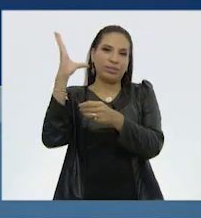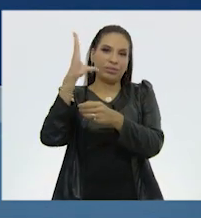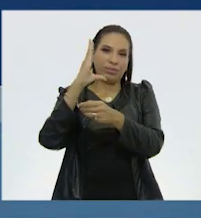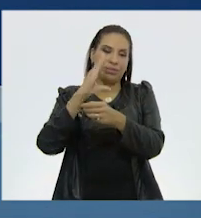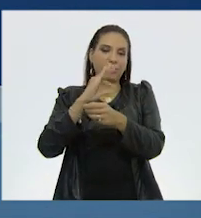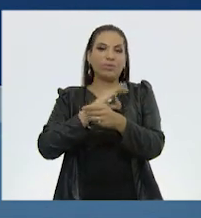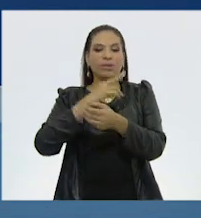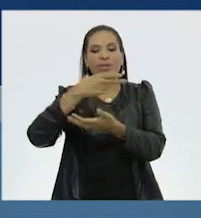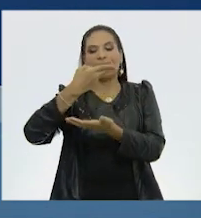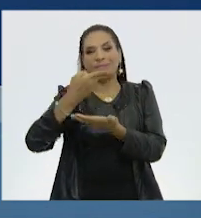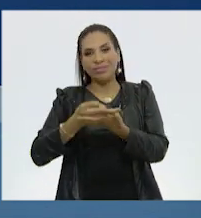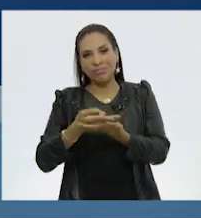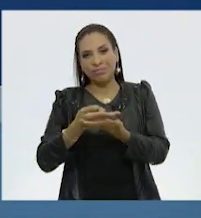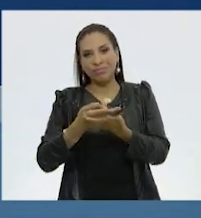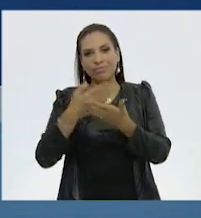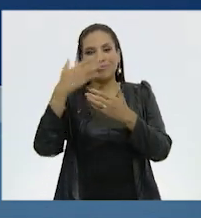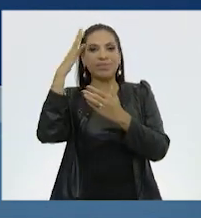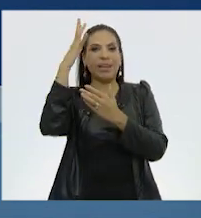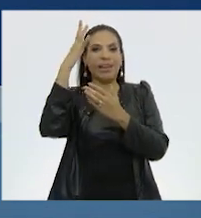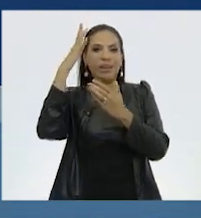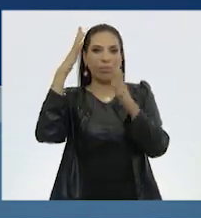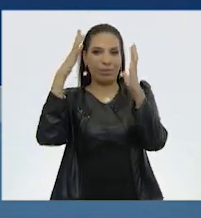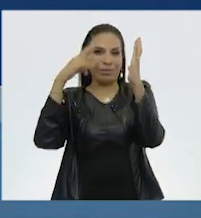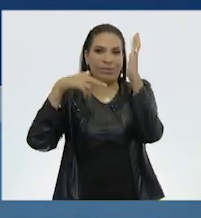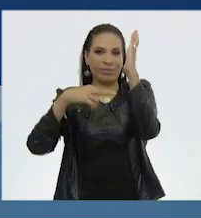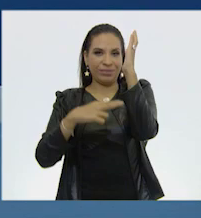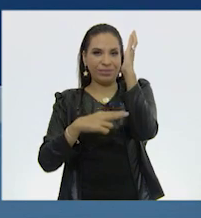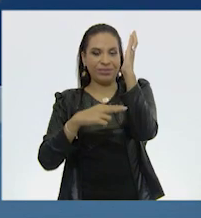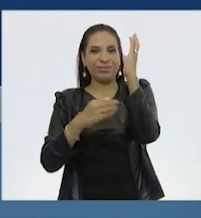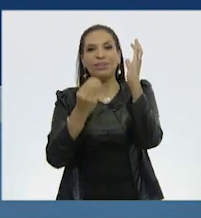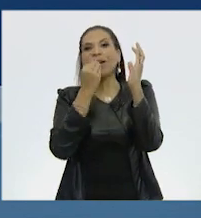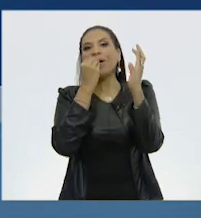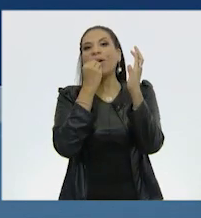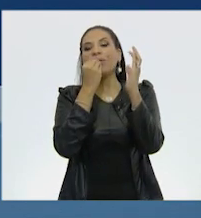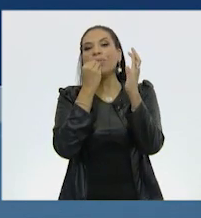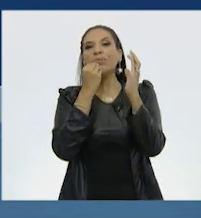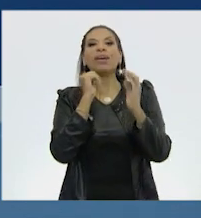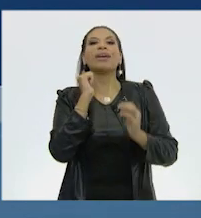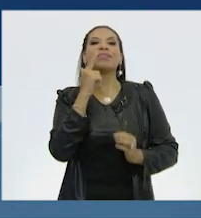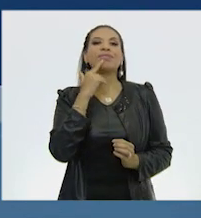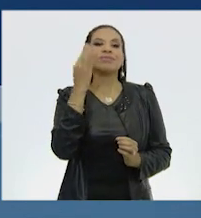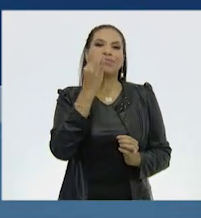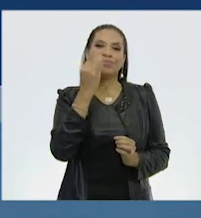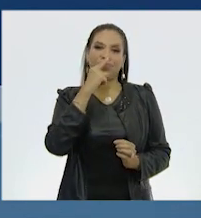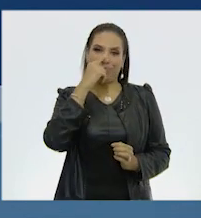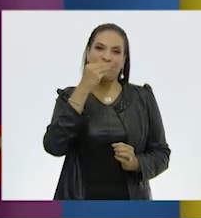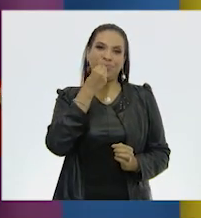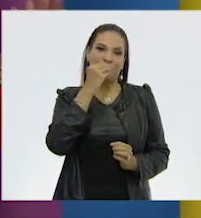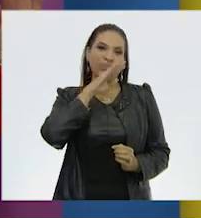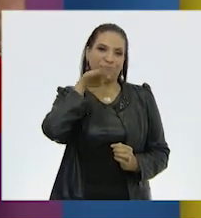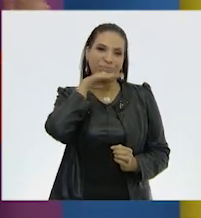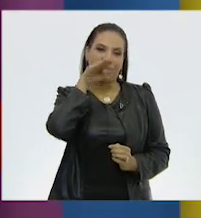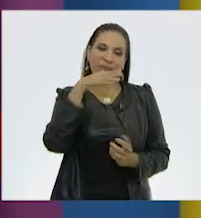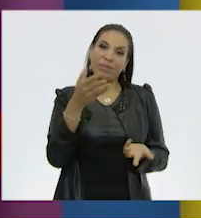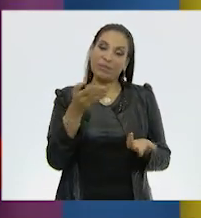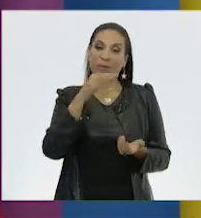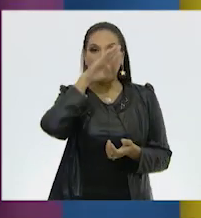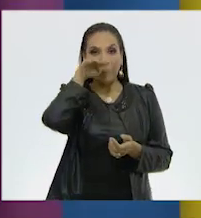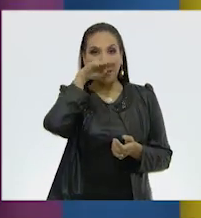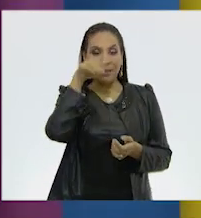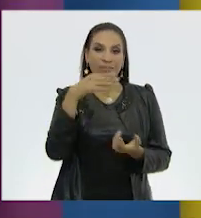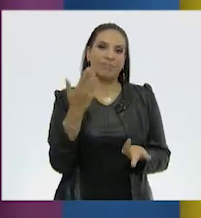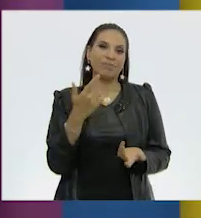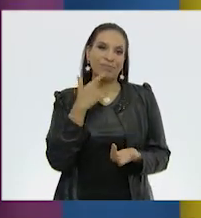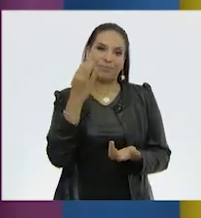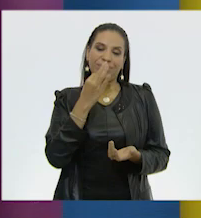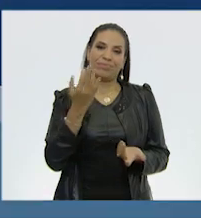podríamos acostarnos debajo del árbol mientras comemos un delicioso mango. ¿Y por qué un mango, Tom?